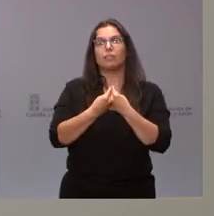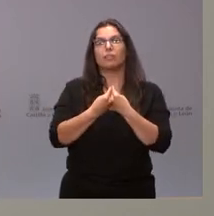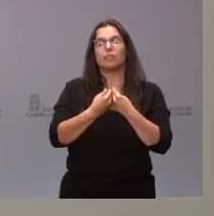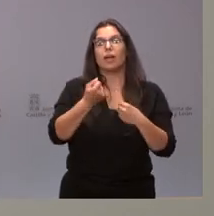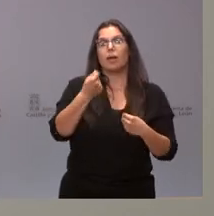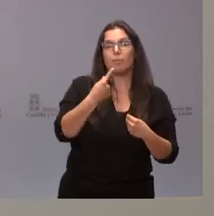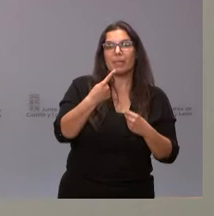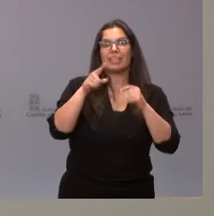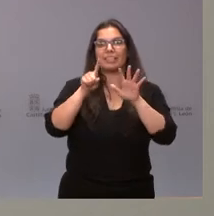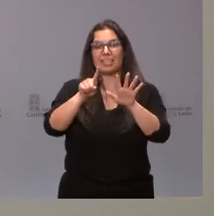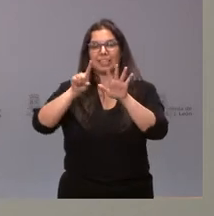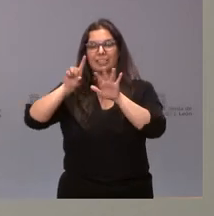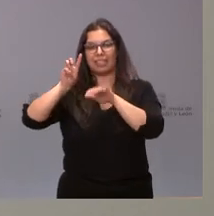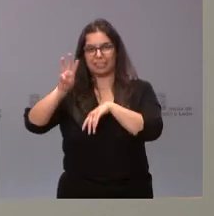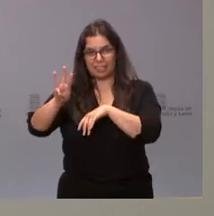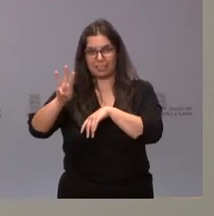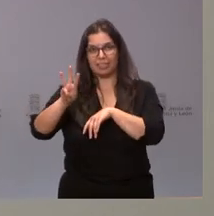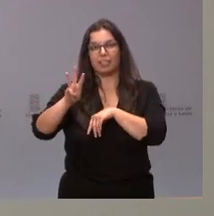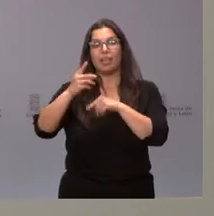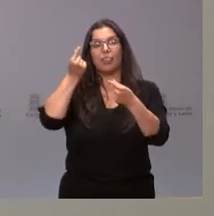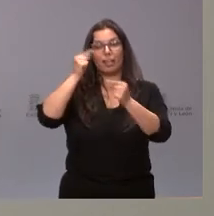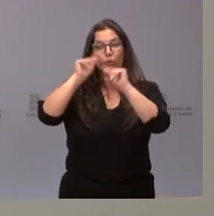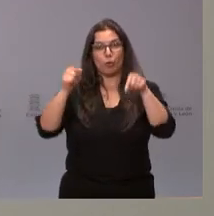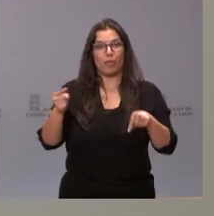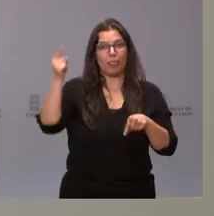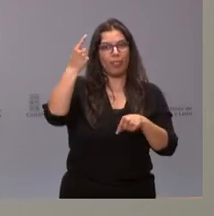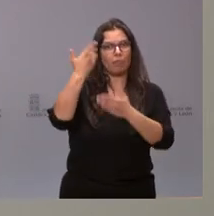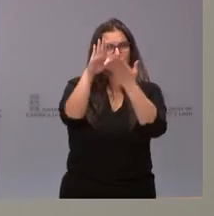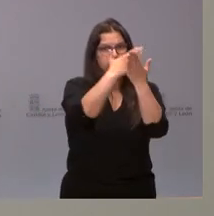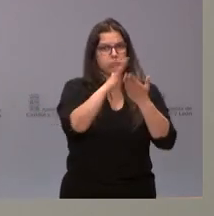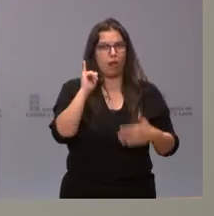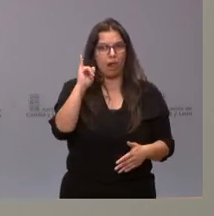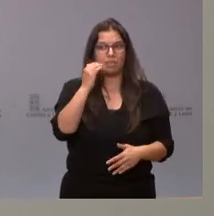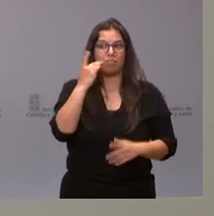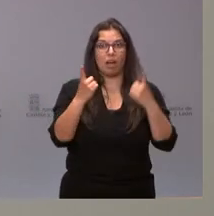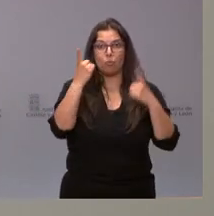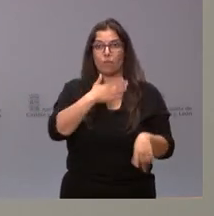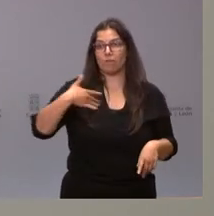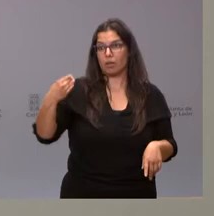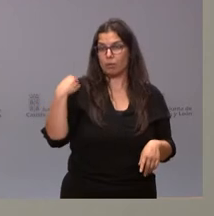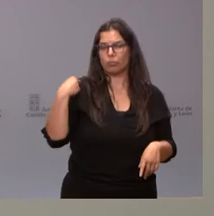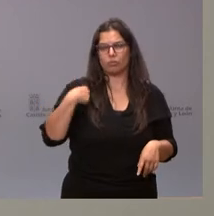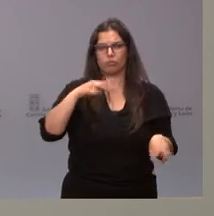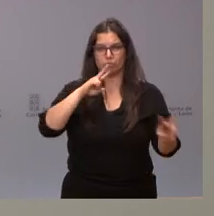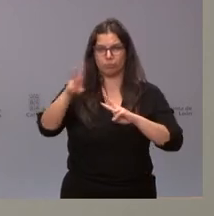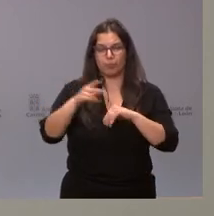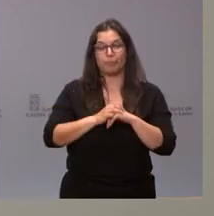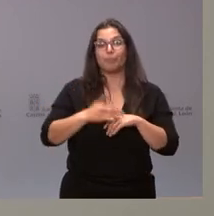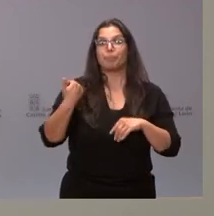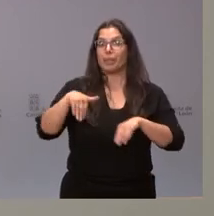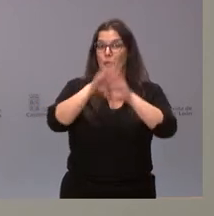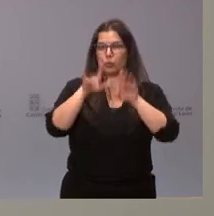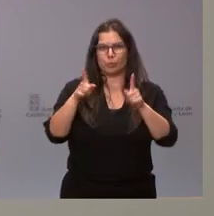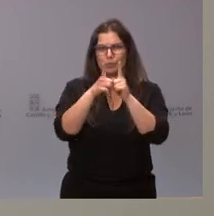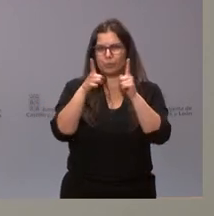.063. Tengo datos por provincia. Si alguno de ustedes estima oportuno, pues lo podríamos señalar. Y, finalmente, una muy breve